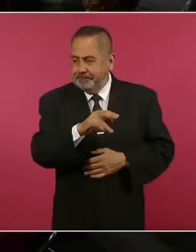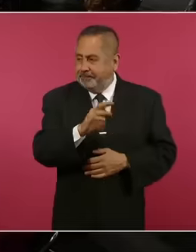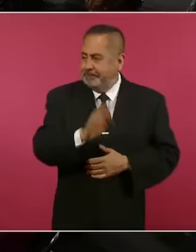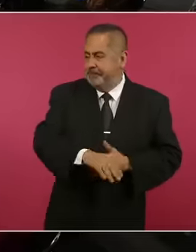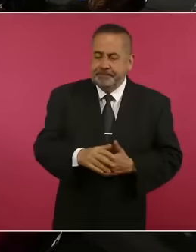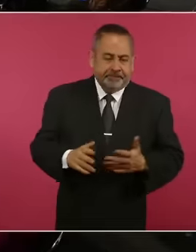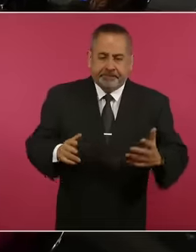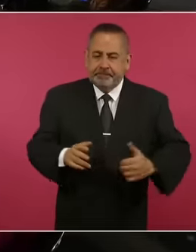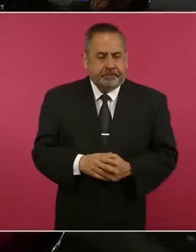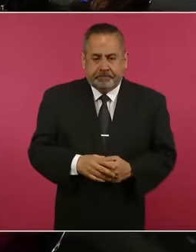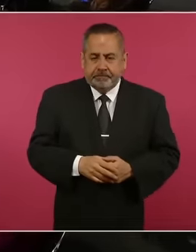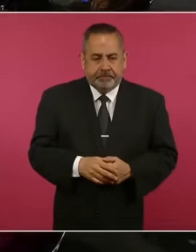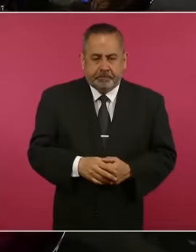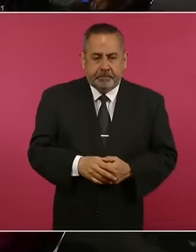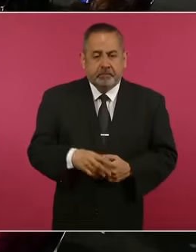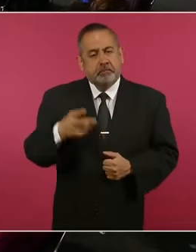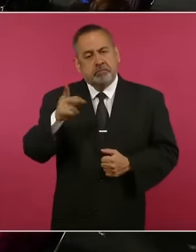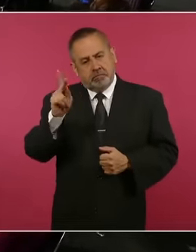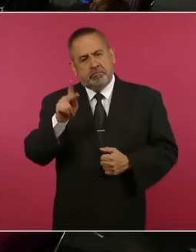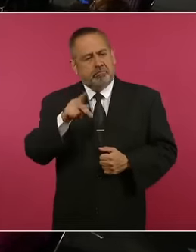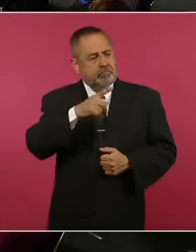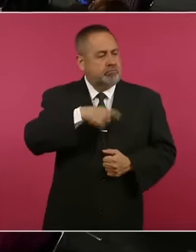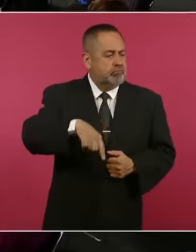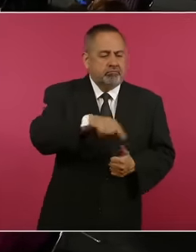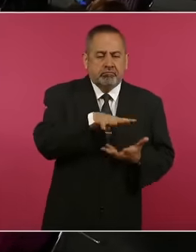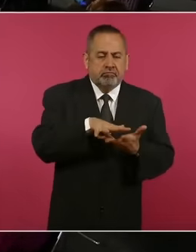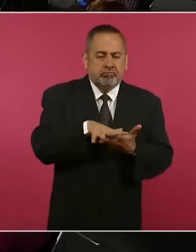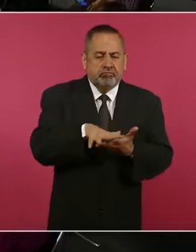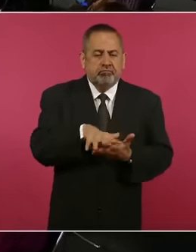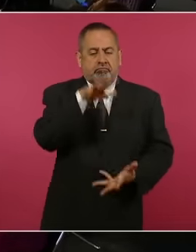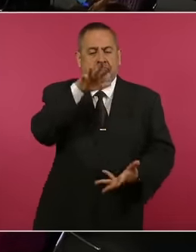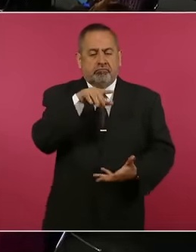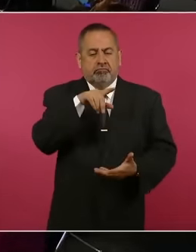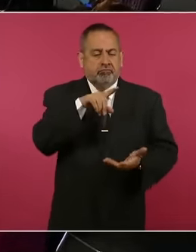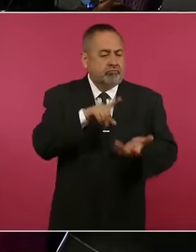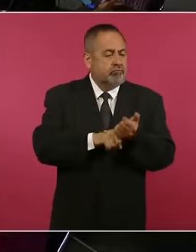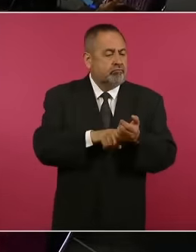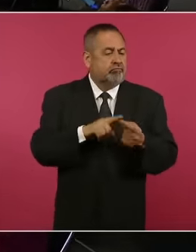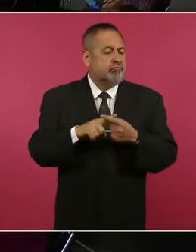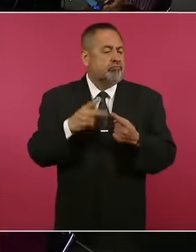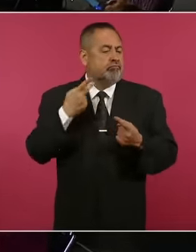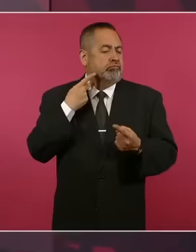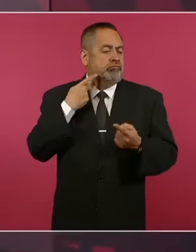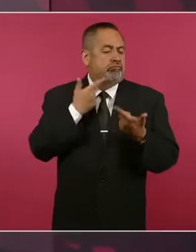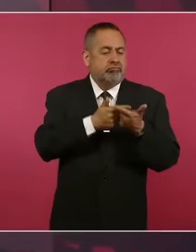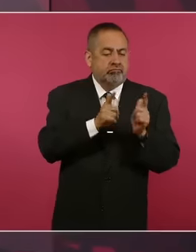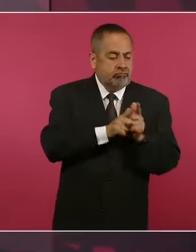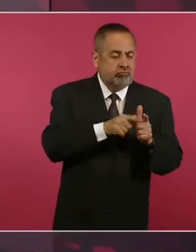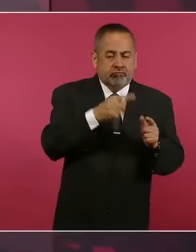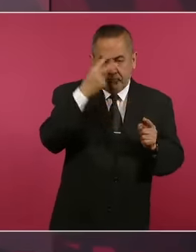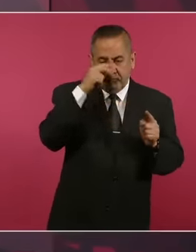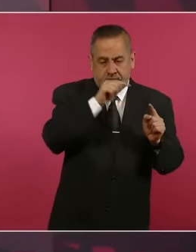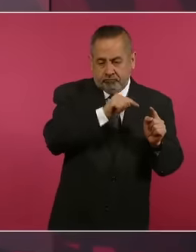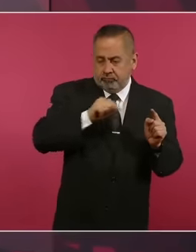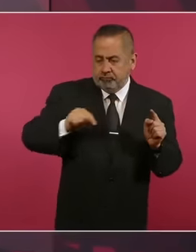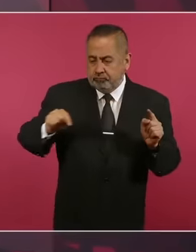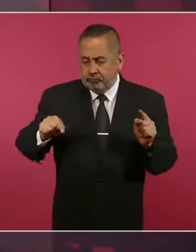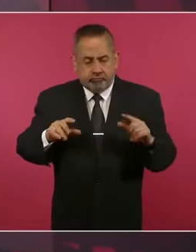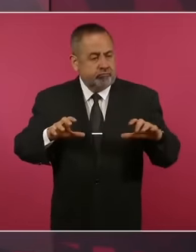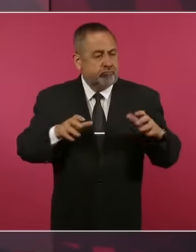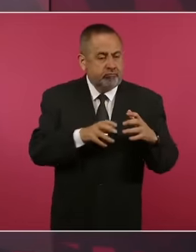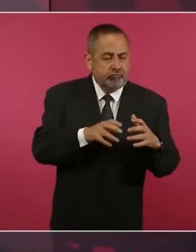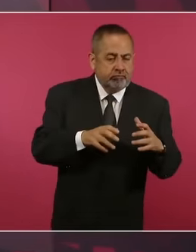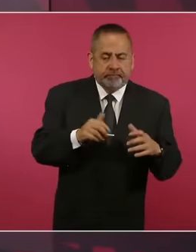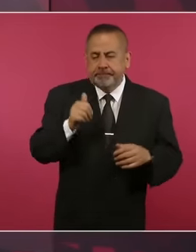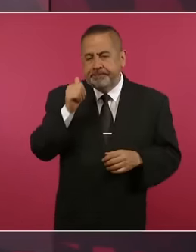pero la mayoría de las fuerzas políticas de México han